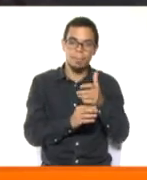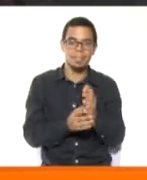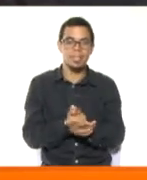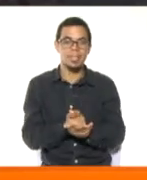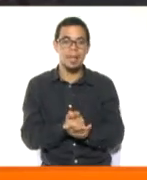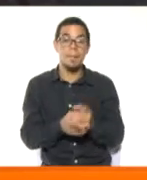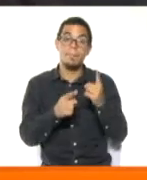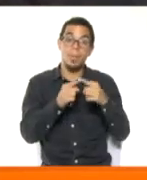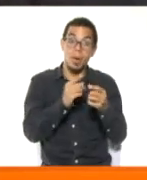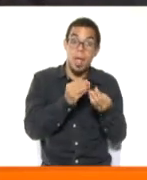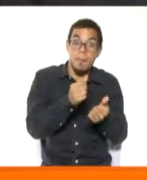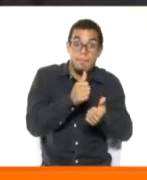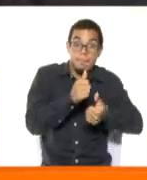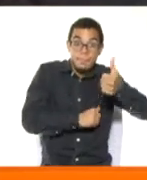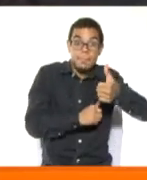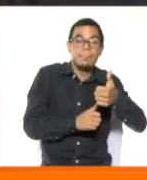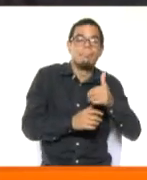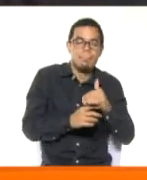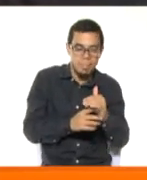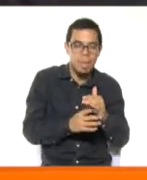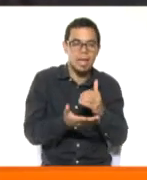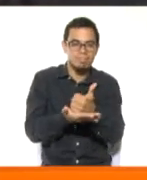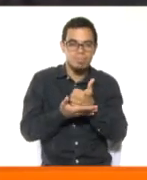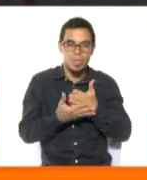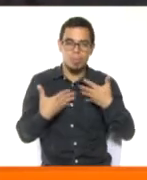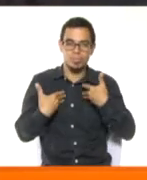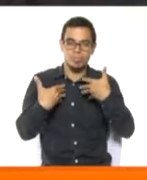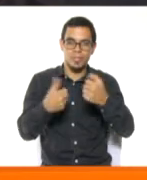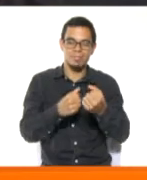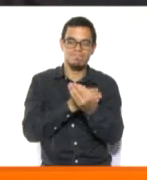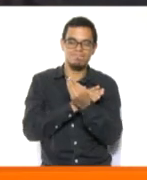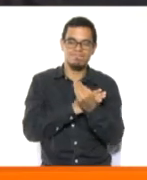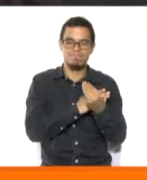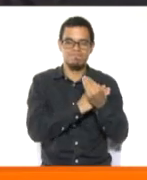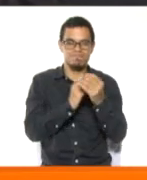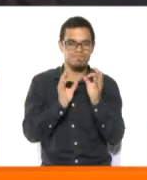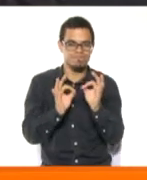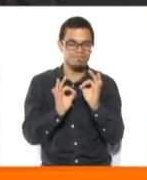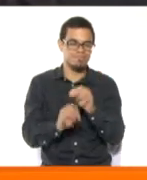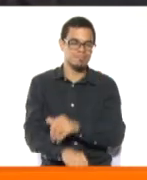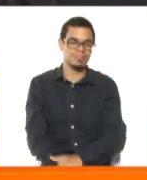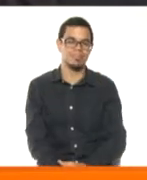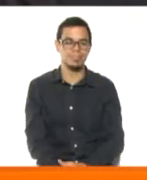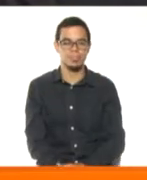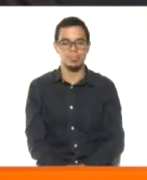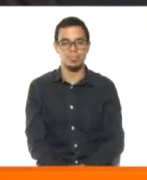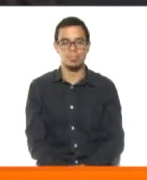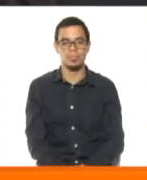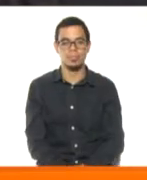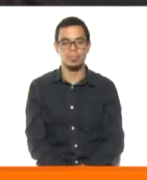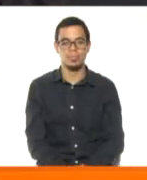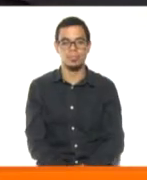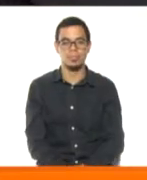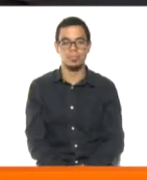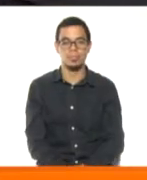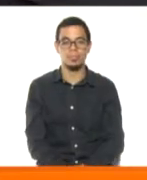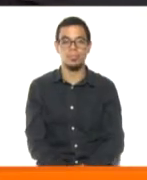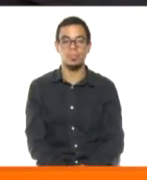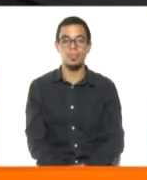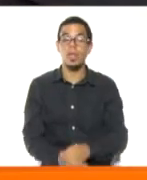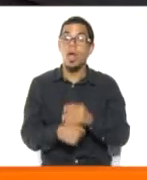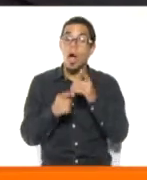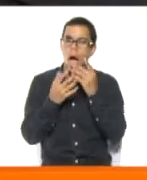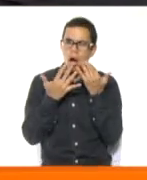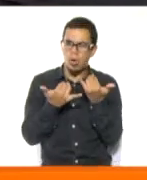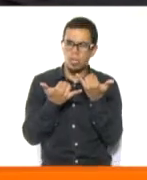ayudan a prevenir y a mantener nuestra salud. Y aquí les voy, tengo una idea para nosotros conservar